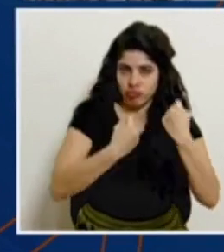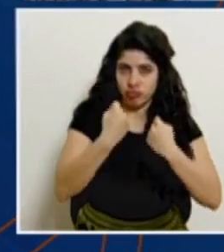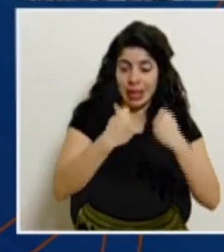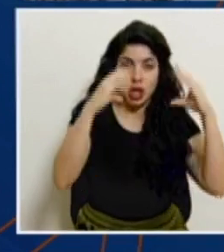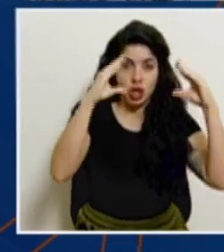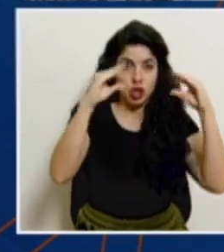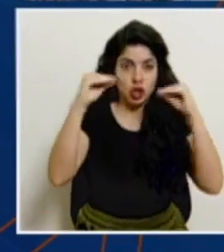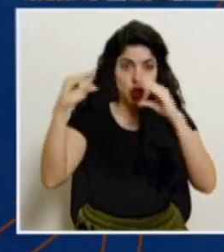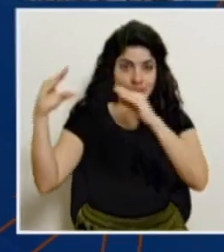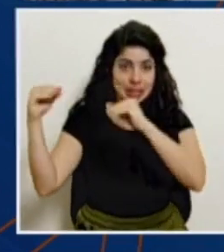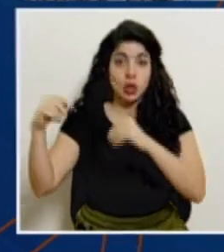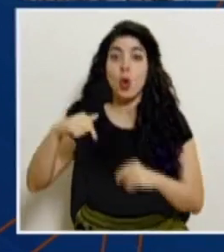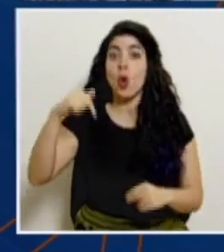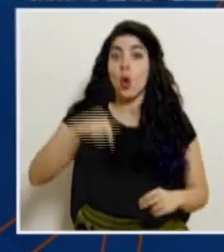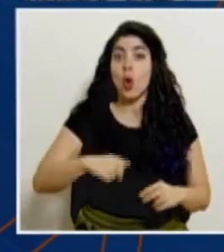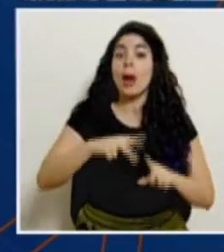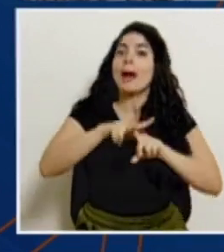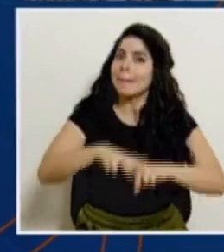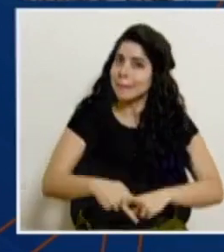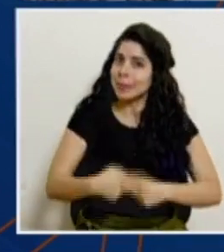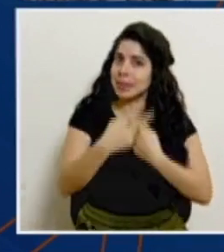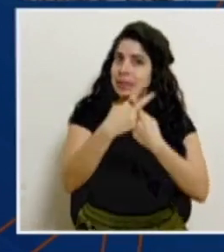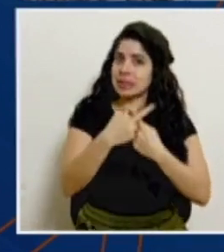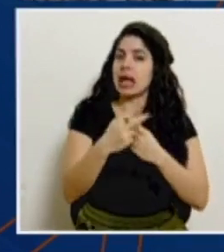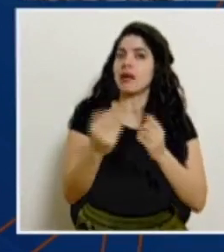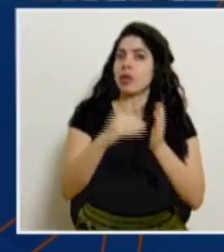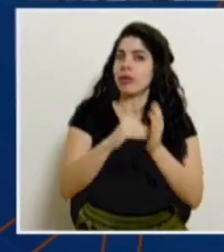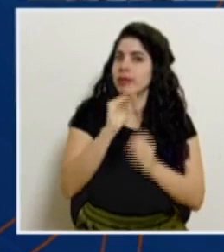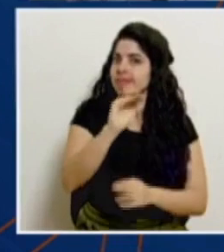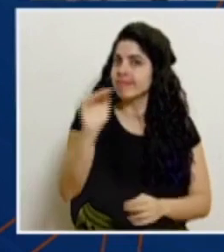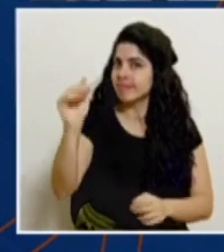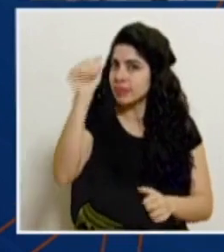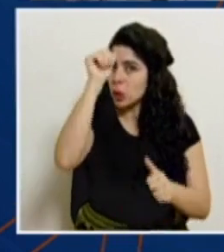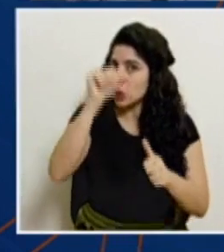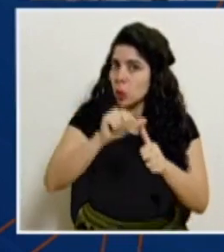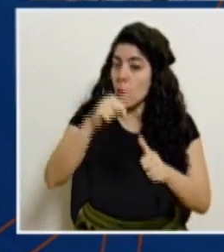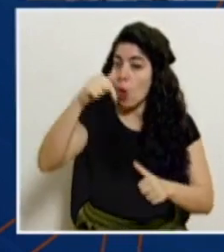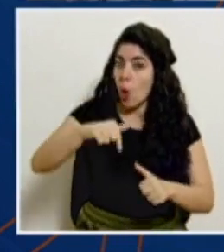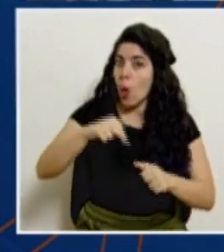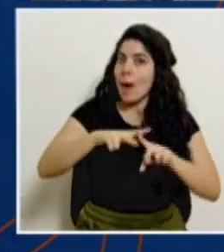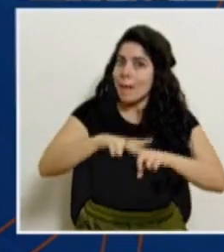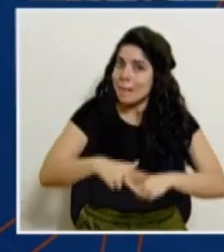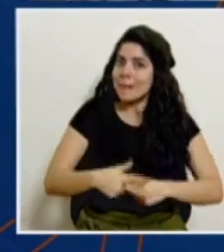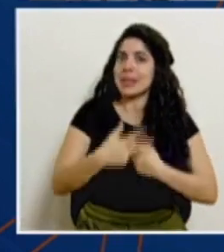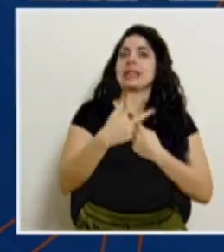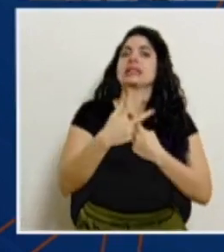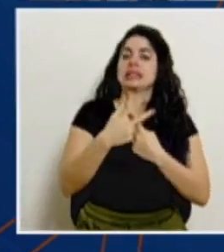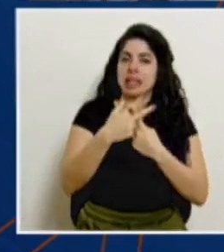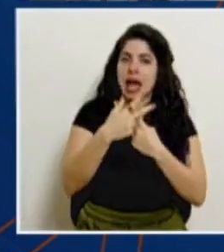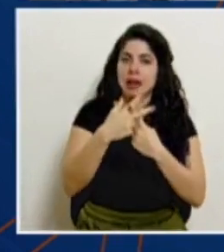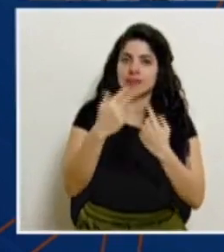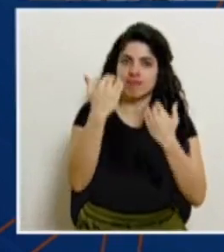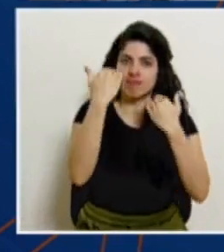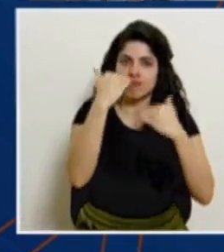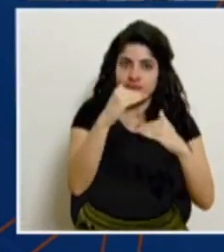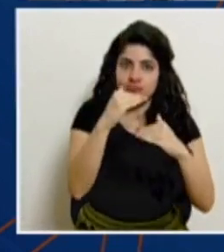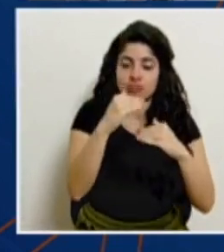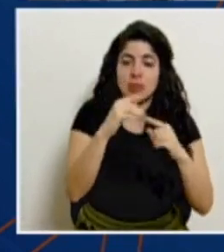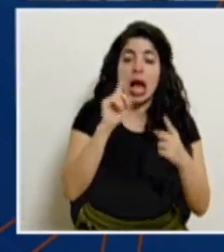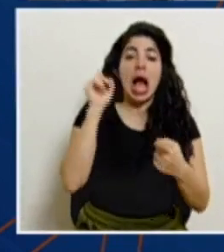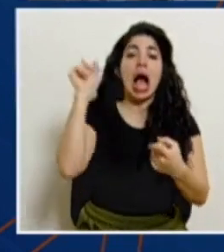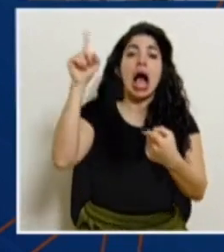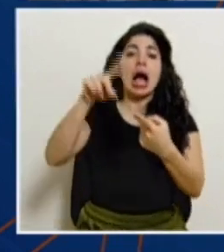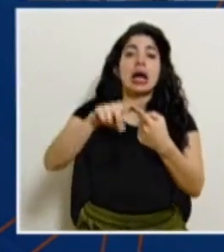periodo nocturno. Hoy inicia, también me permito recordar eso, hoy inicia ese periodo de ampliación y se extenderá